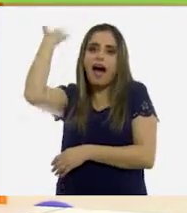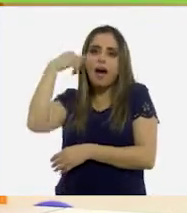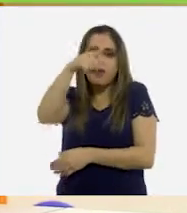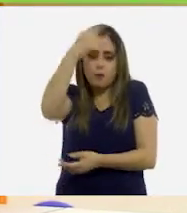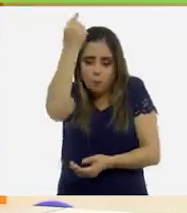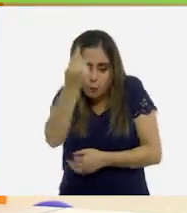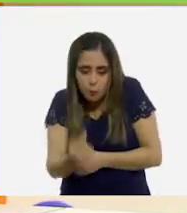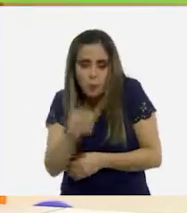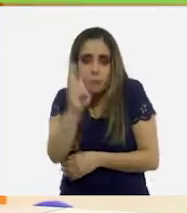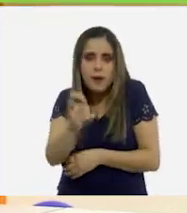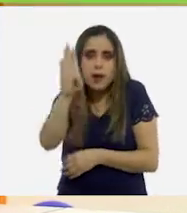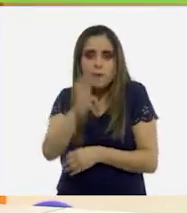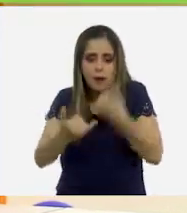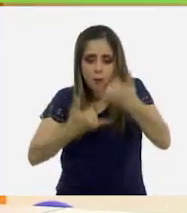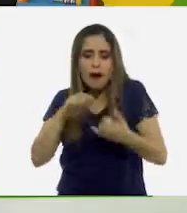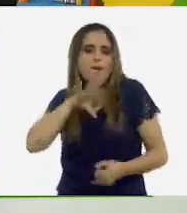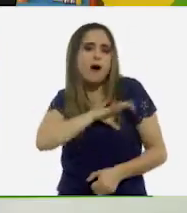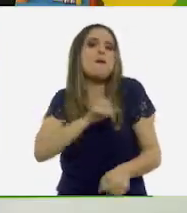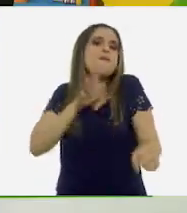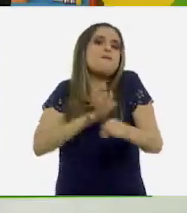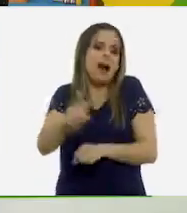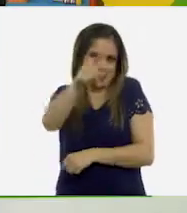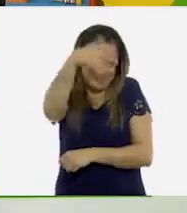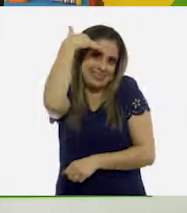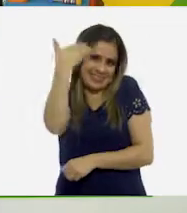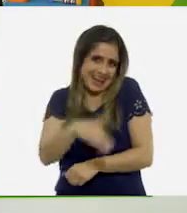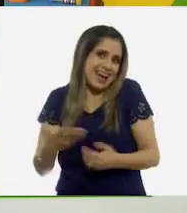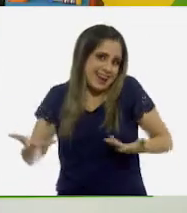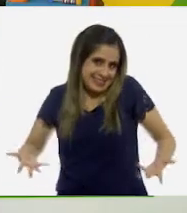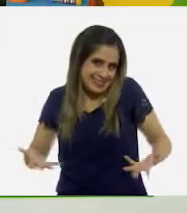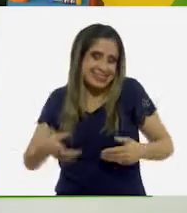¡Ay, qué maravilla!